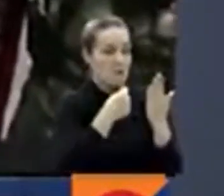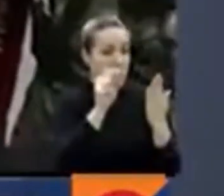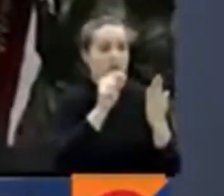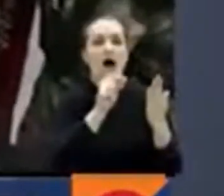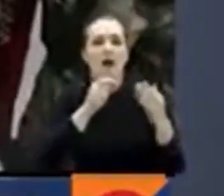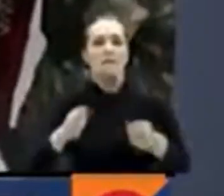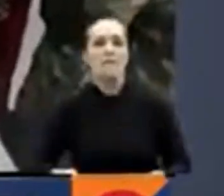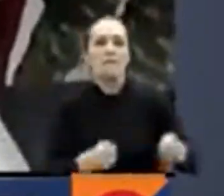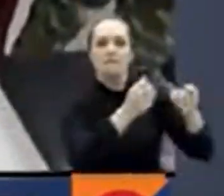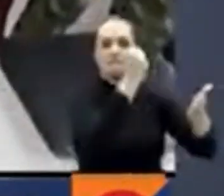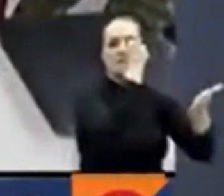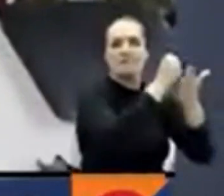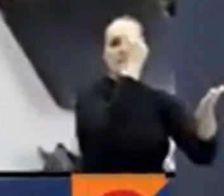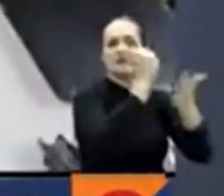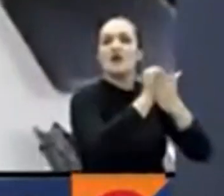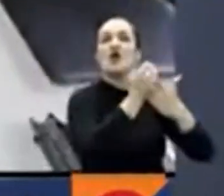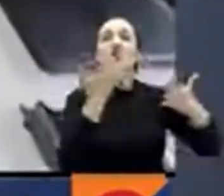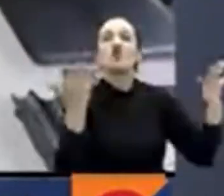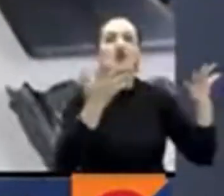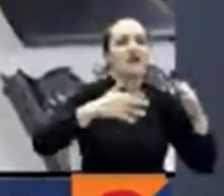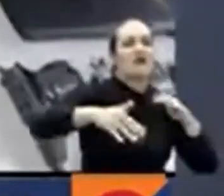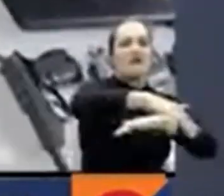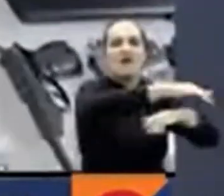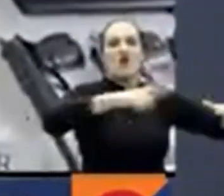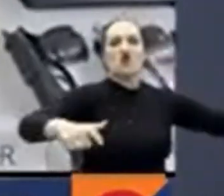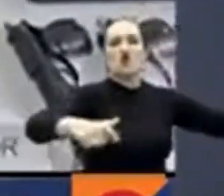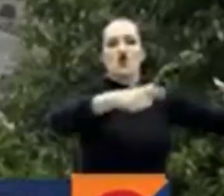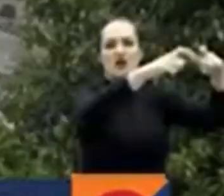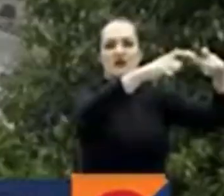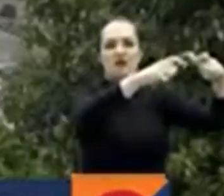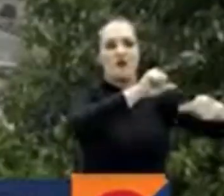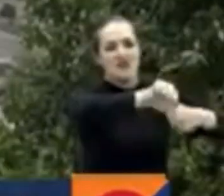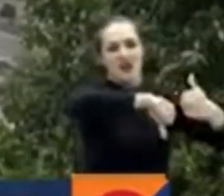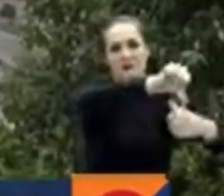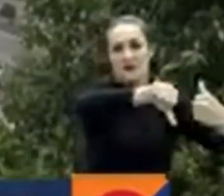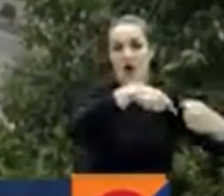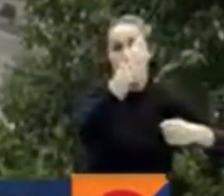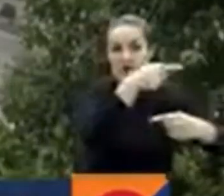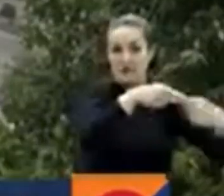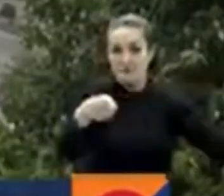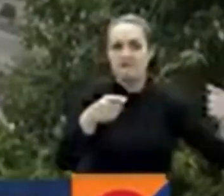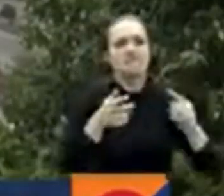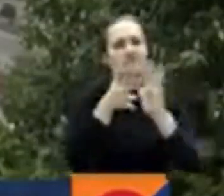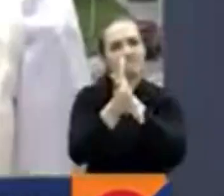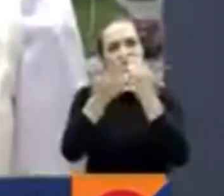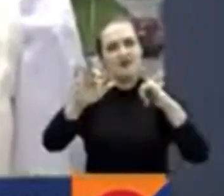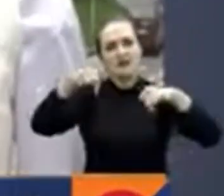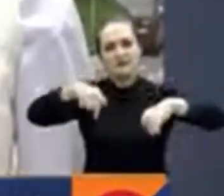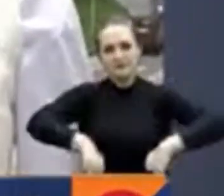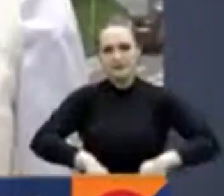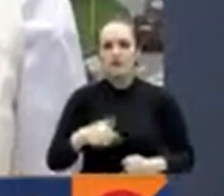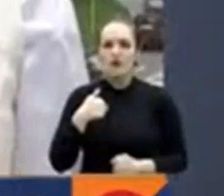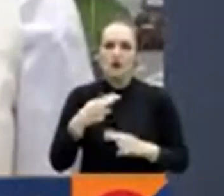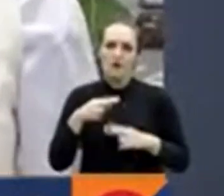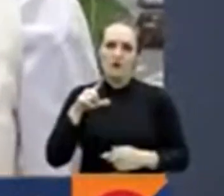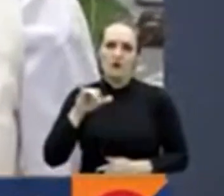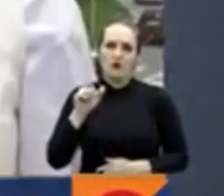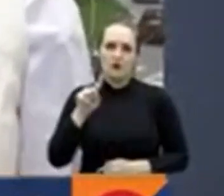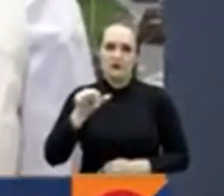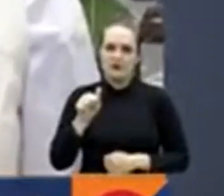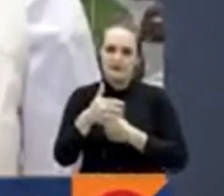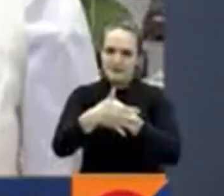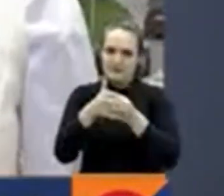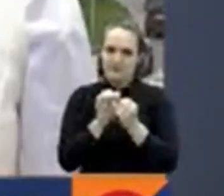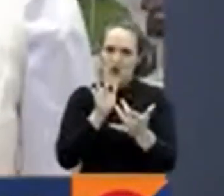Congreso de la República la próxima semana y que inicie su trámite. Por el momento es toda la información. Regreso con ustedes, Luisa Barberi, RTBC Noticias